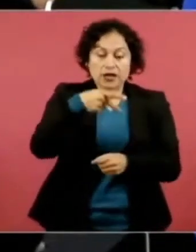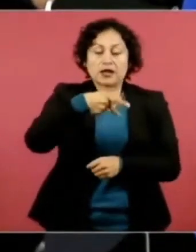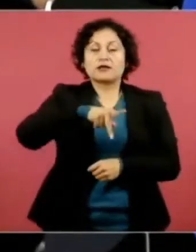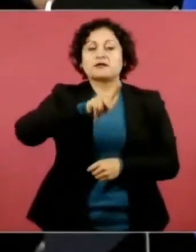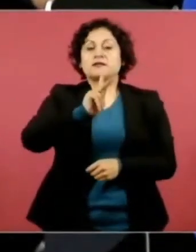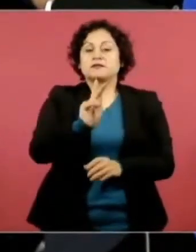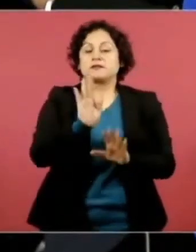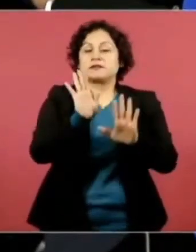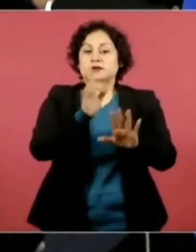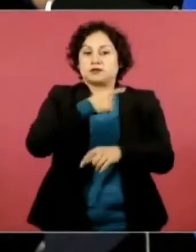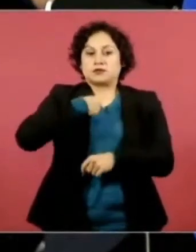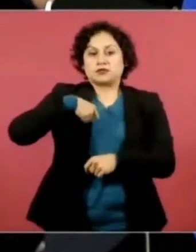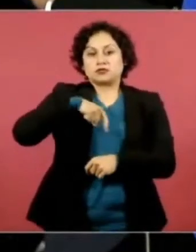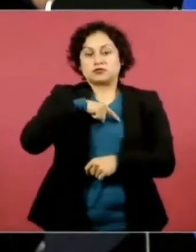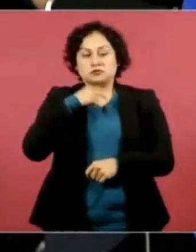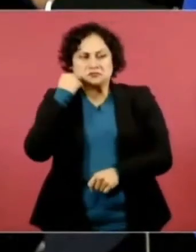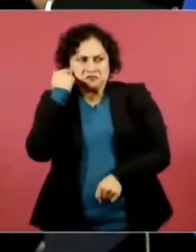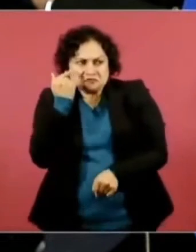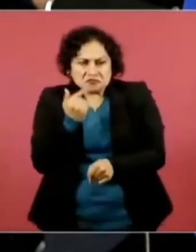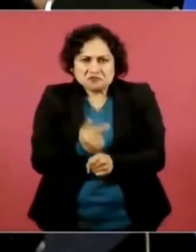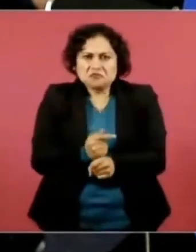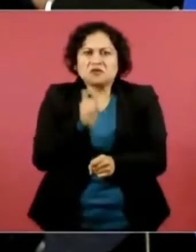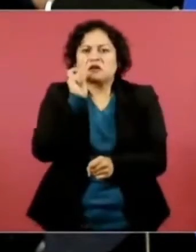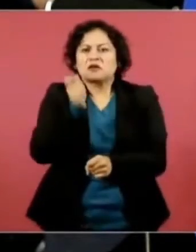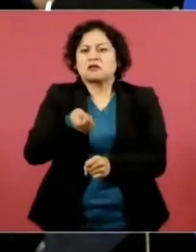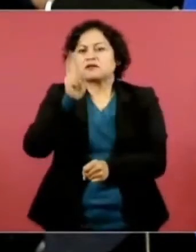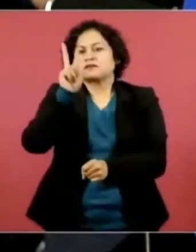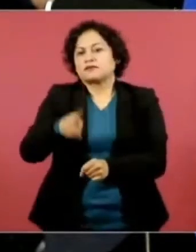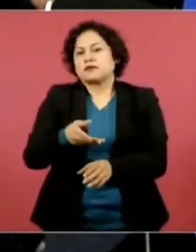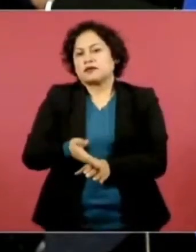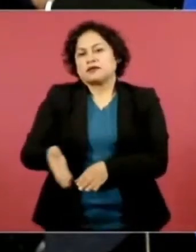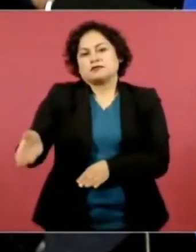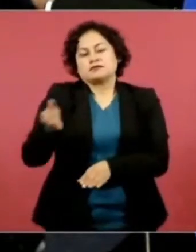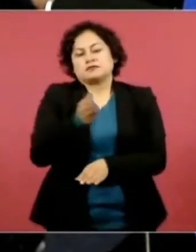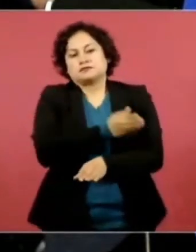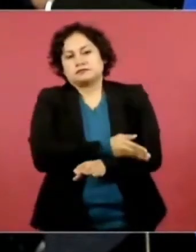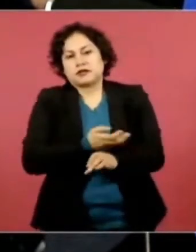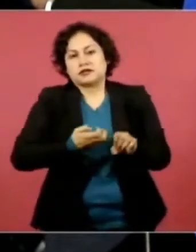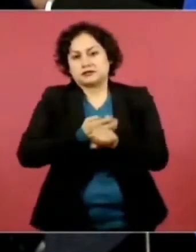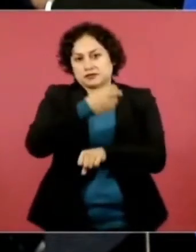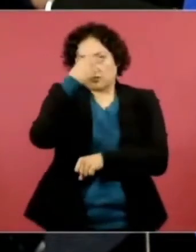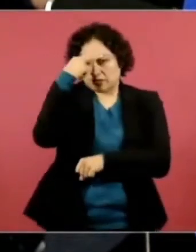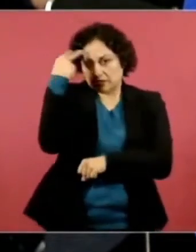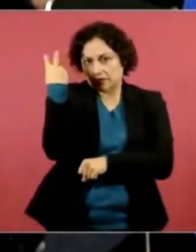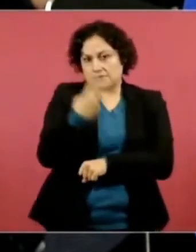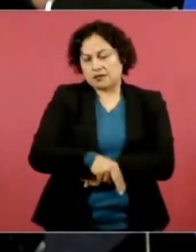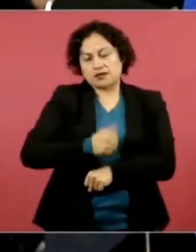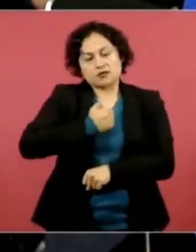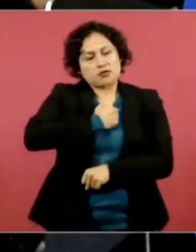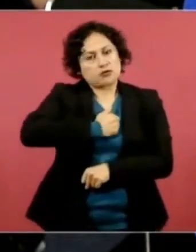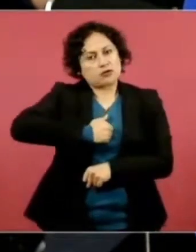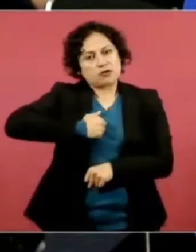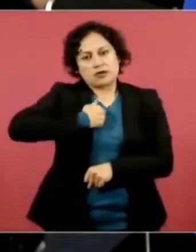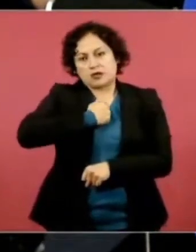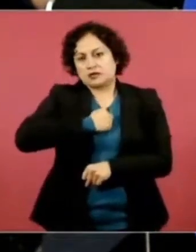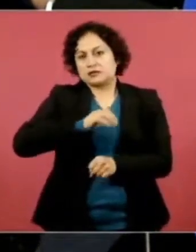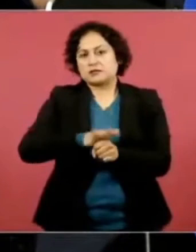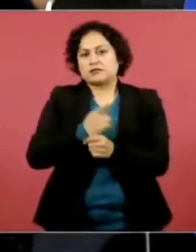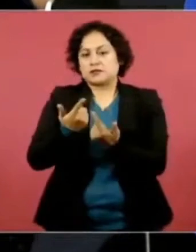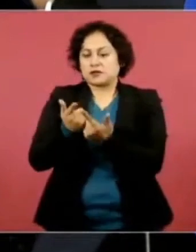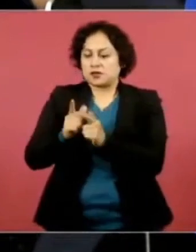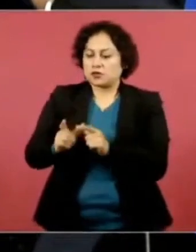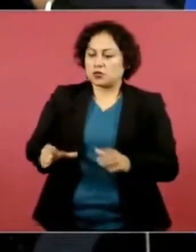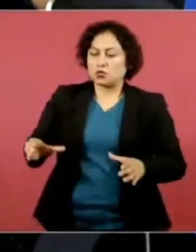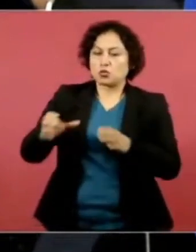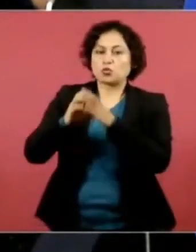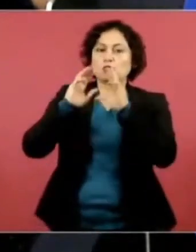que después de los lamentables acontecimientos ocurridos en el Estado de México por las extorsiones en contra de campesinos por parte del grupo conocido como